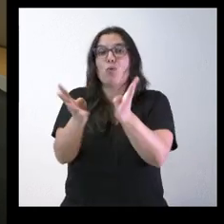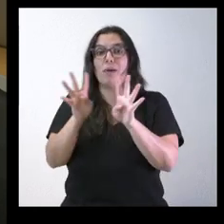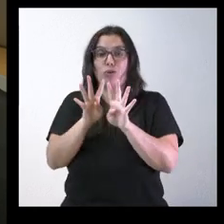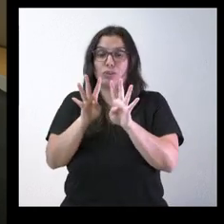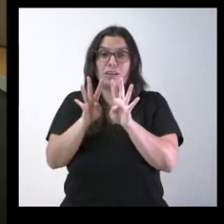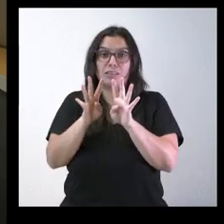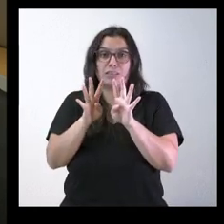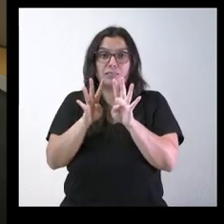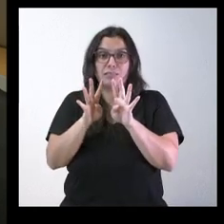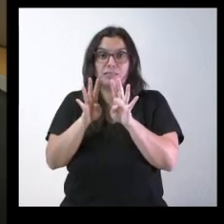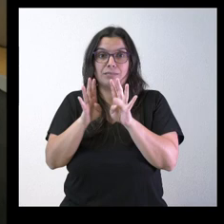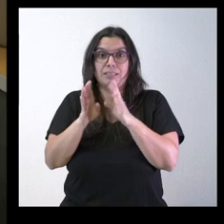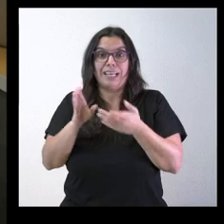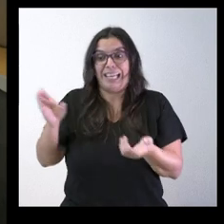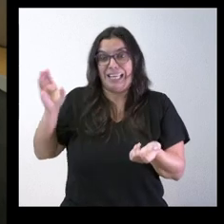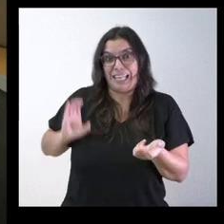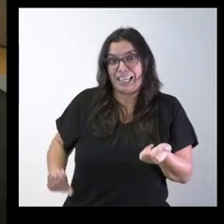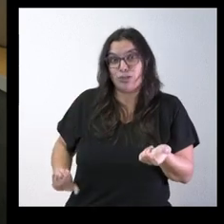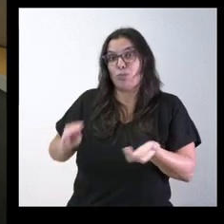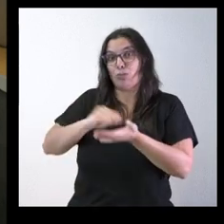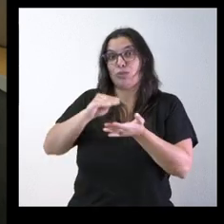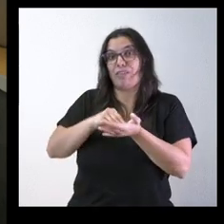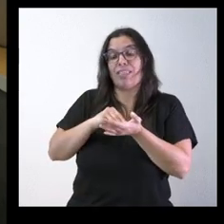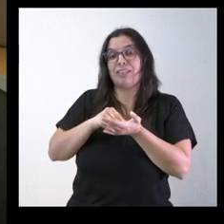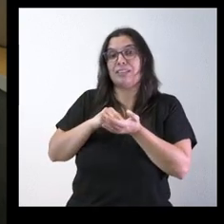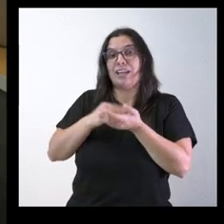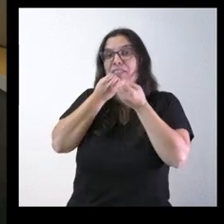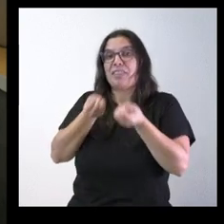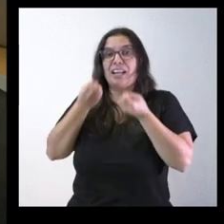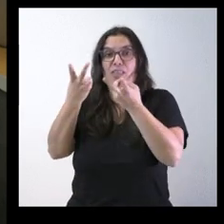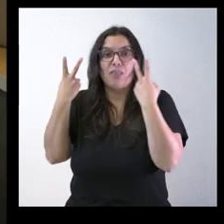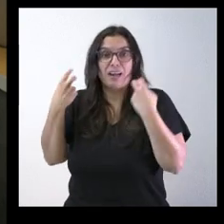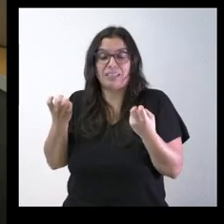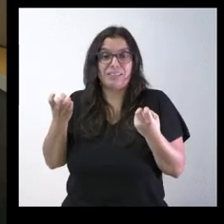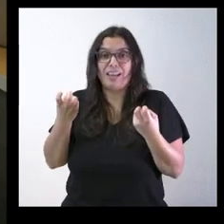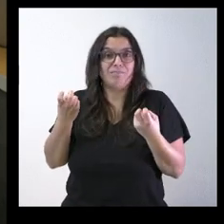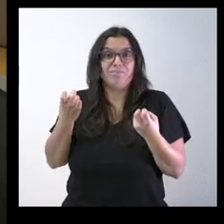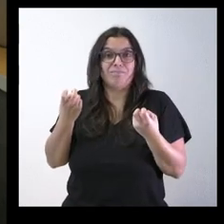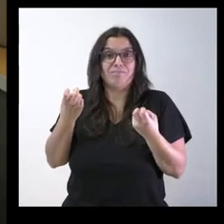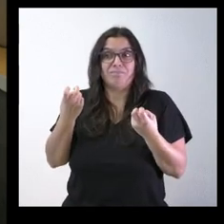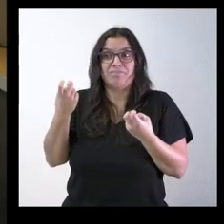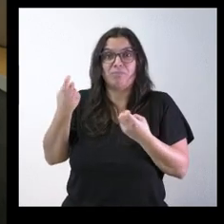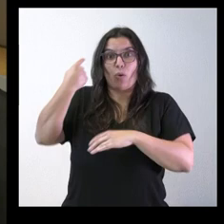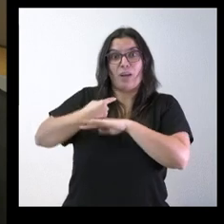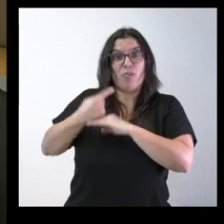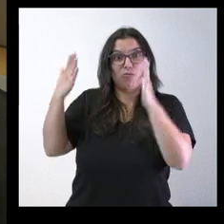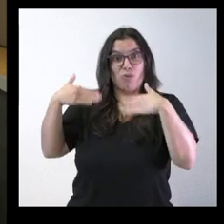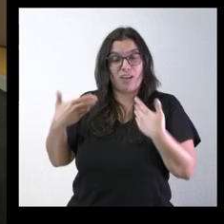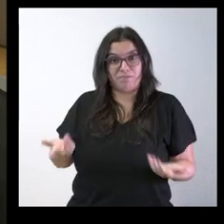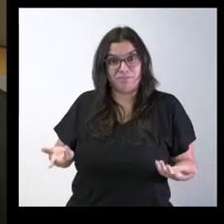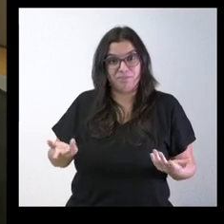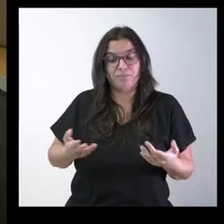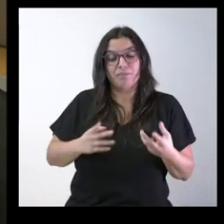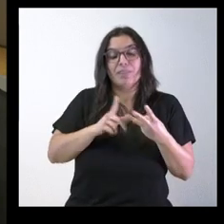por ingresos no tienen que hacer la declaración de la renta o no o están exentas de este tipo de declaración y luego